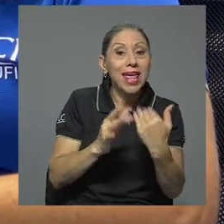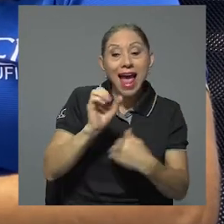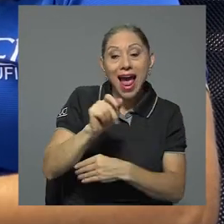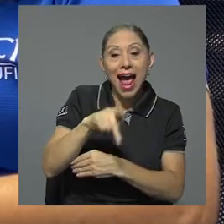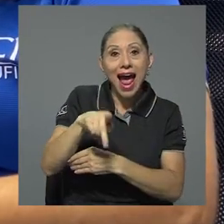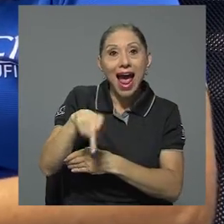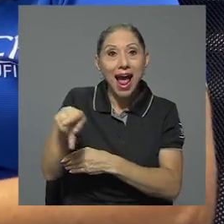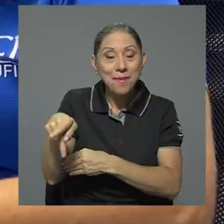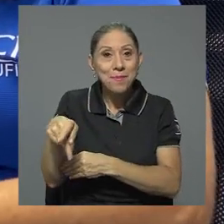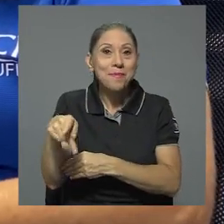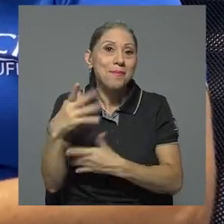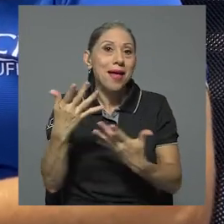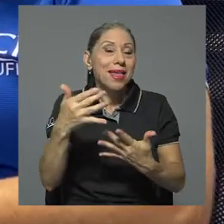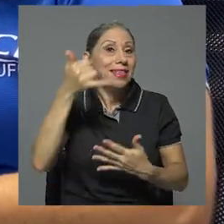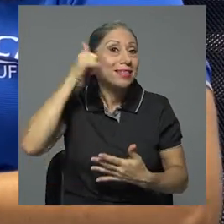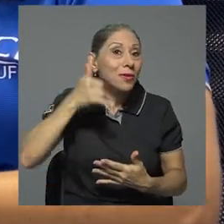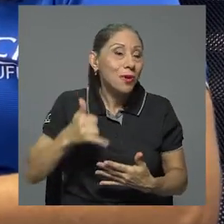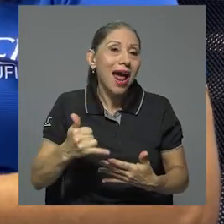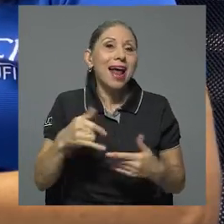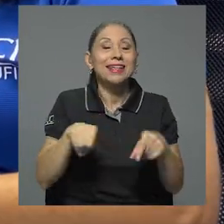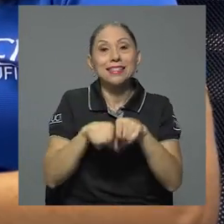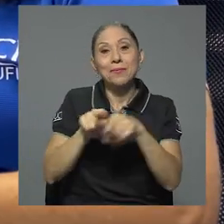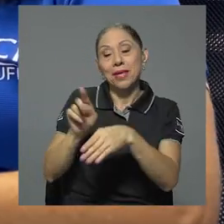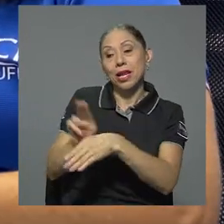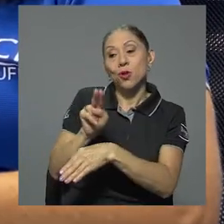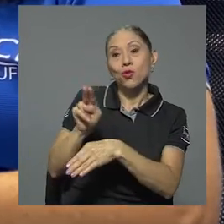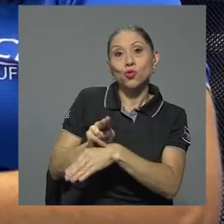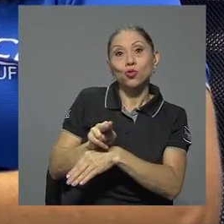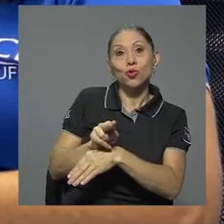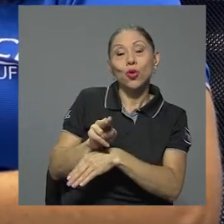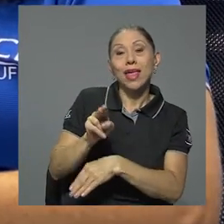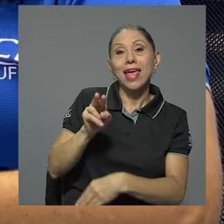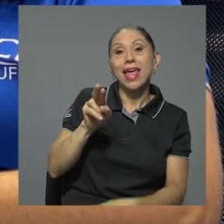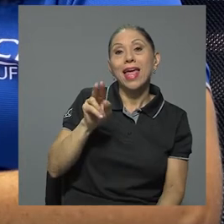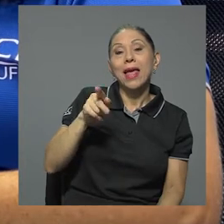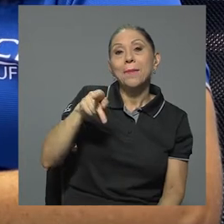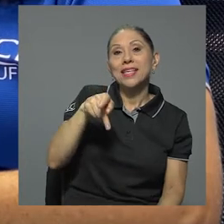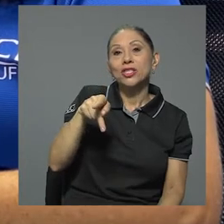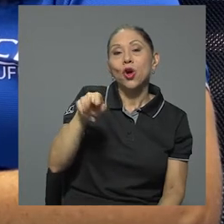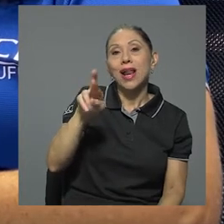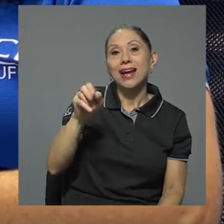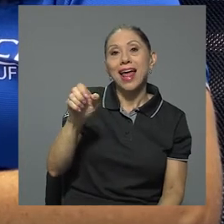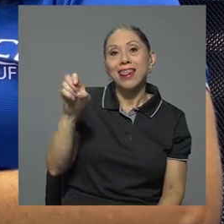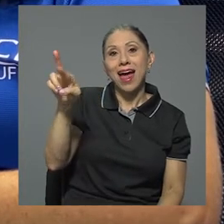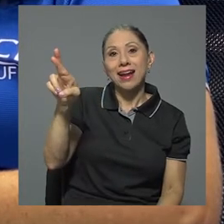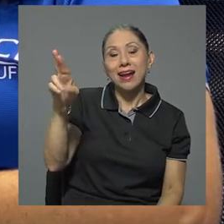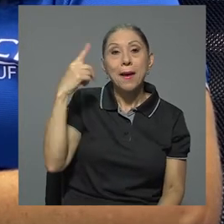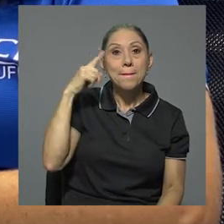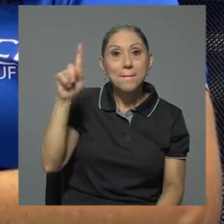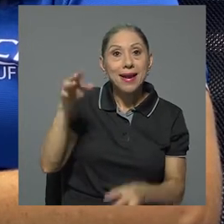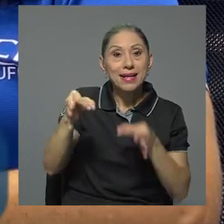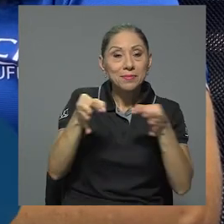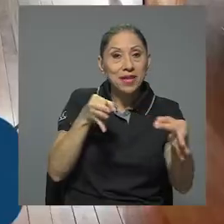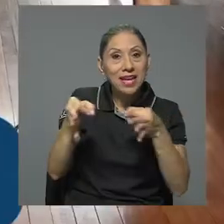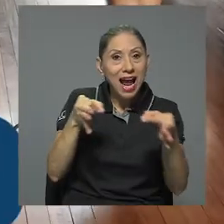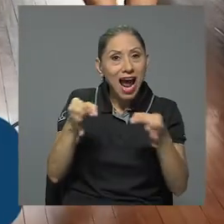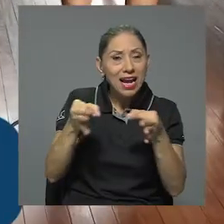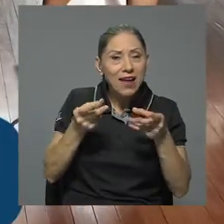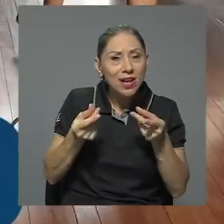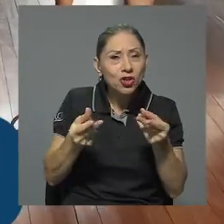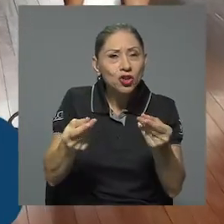movimientos, el uso de pistola radar para explicar la velocidad del lanzamiento, precisión.